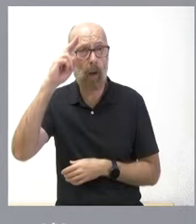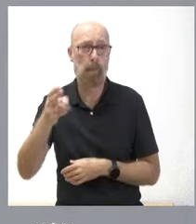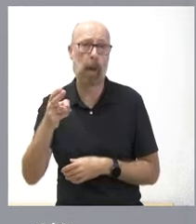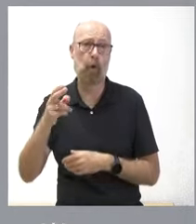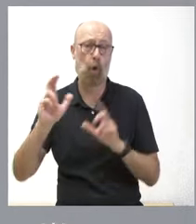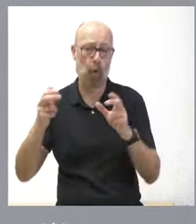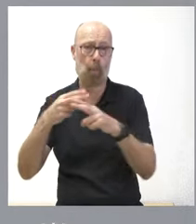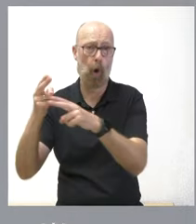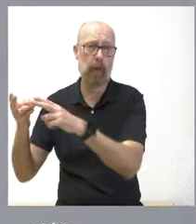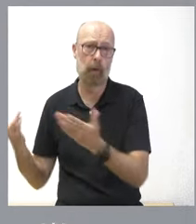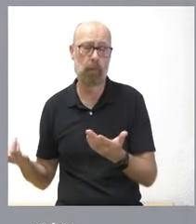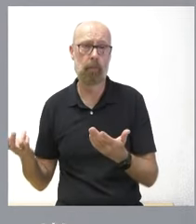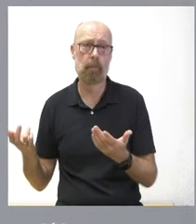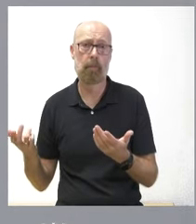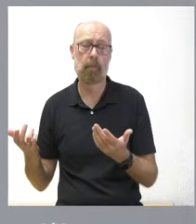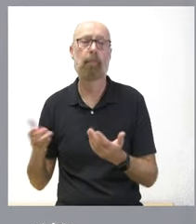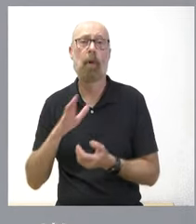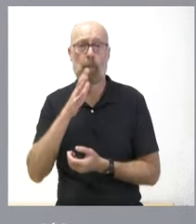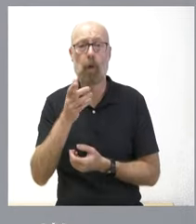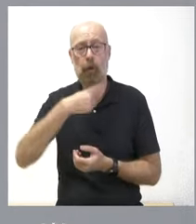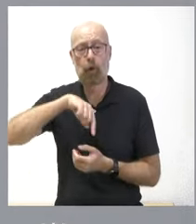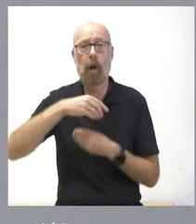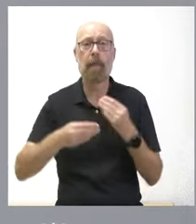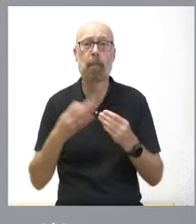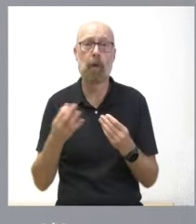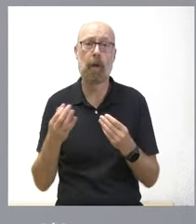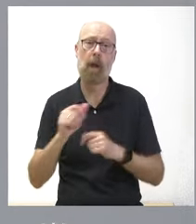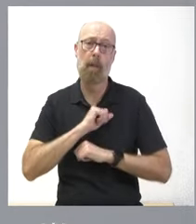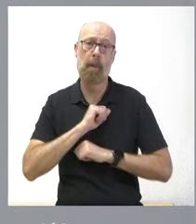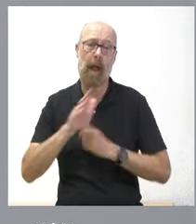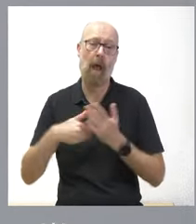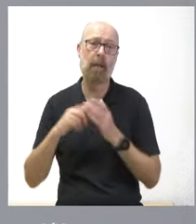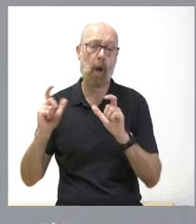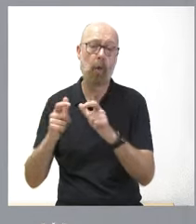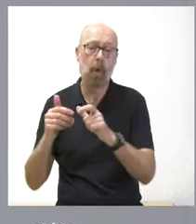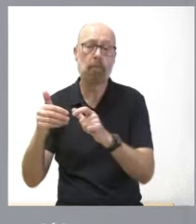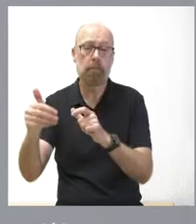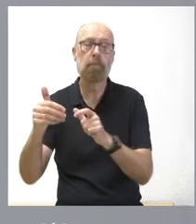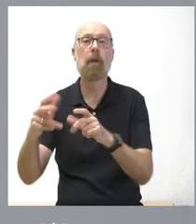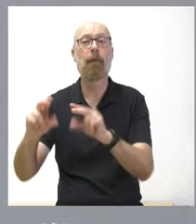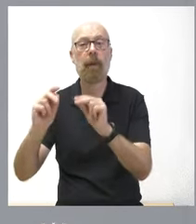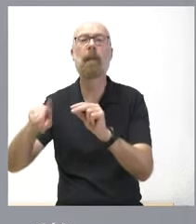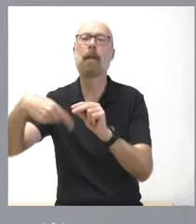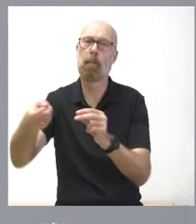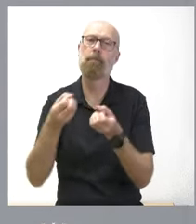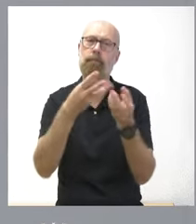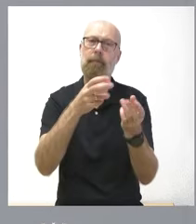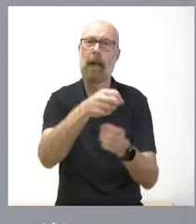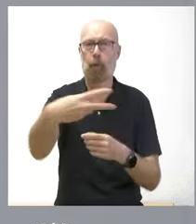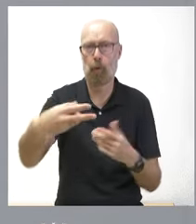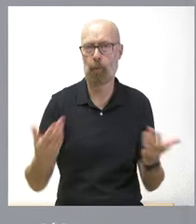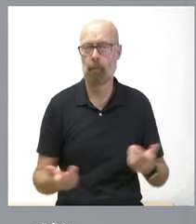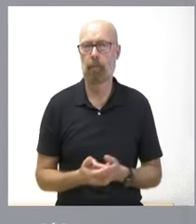partidos políticos, lo que vamos a hacer es esperar a esa reunión y dar cuenta del contenido de la misma a posteriori. Yo, más que hoy,